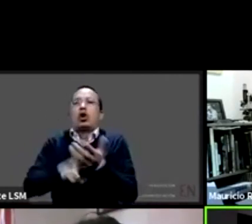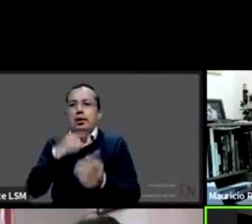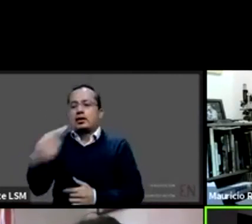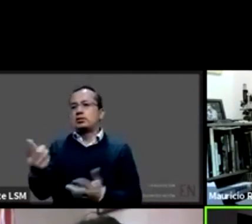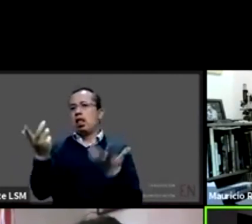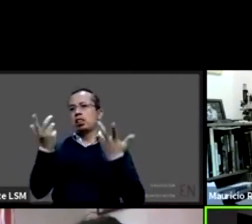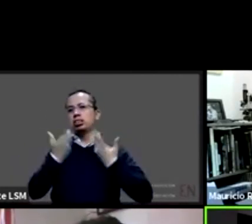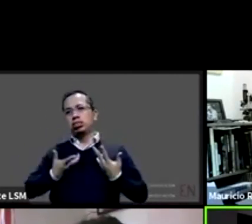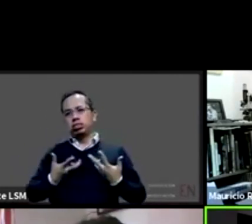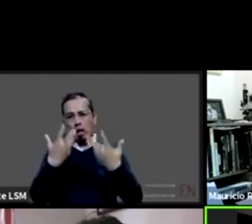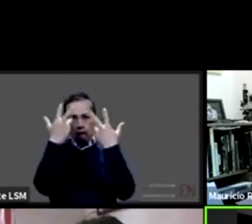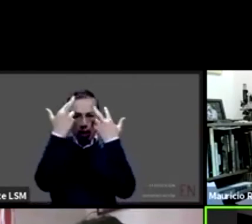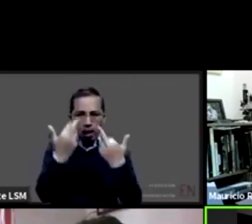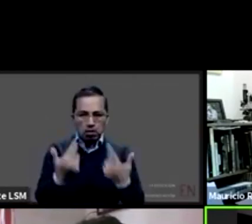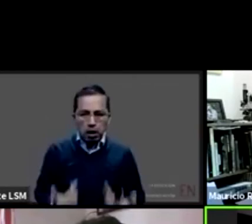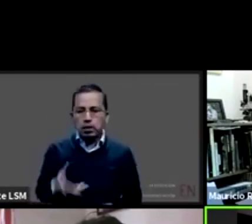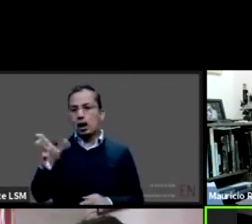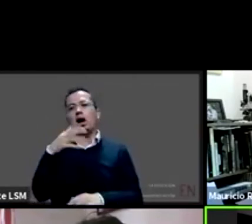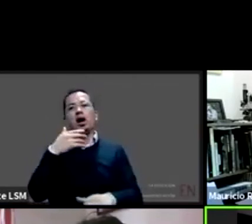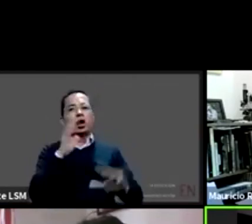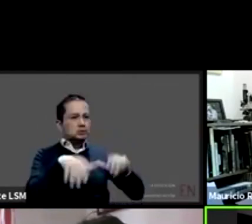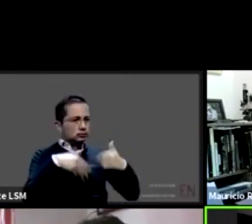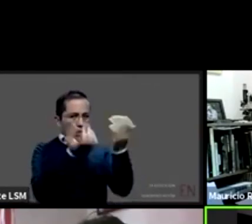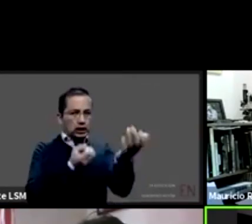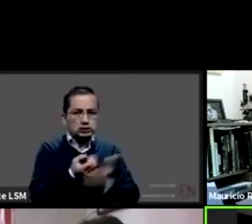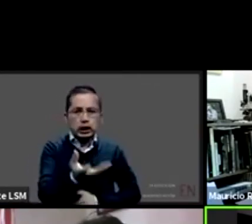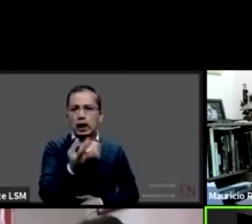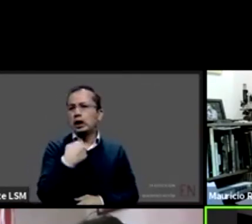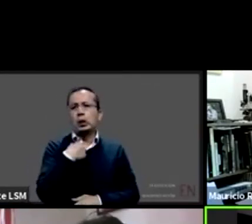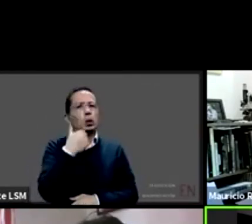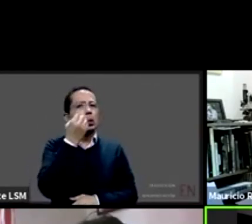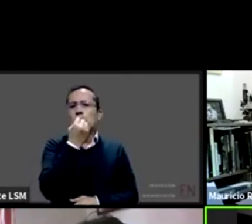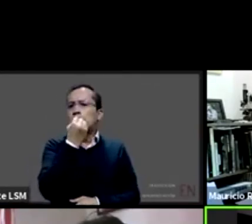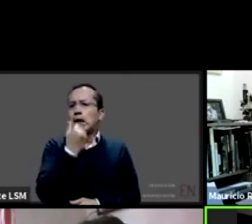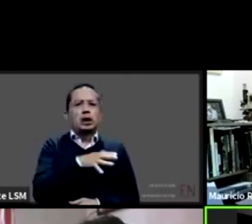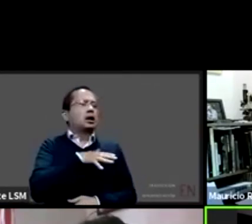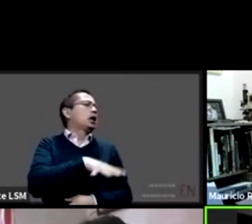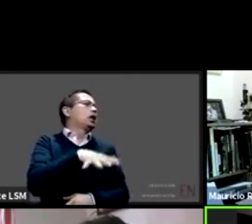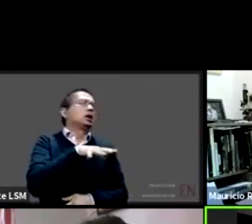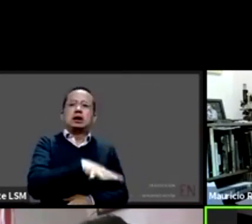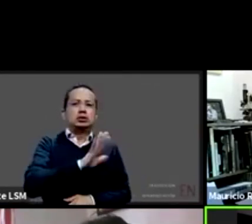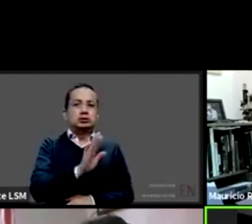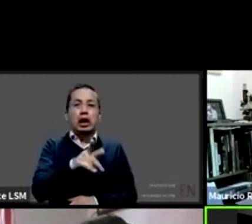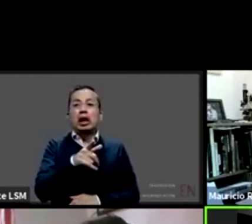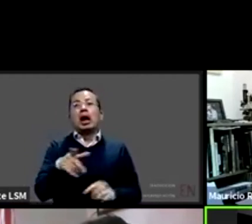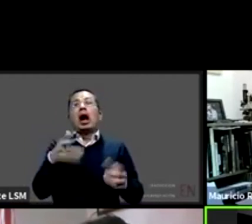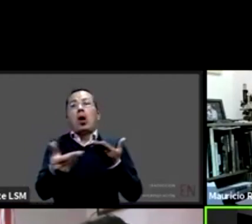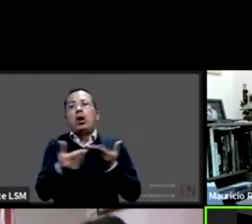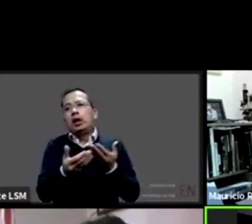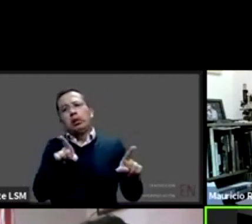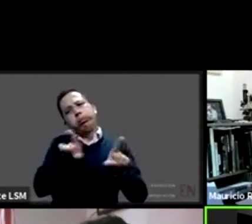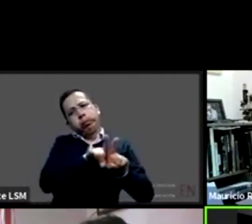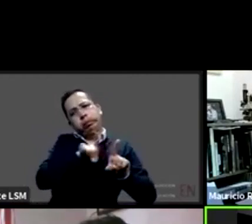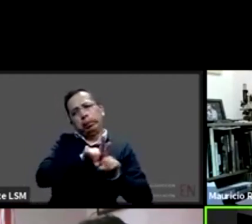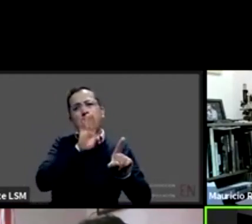sí que sin ganas de comer con ese apego a la mamá de que la quieren estar viendo en todo momento y si se aleja la